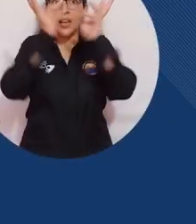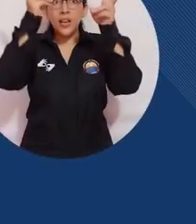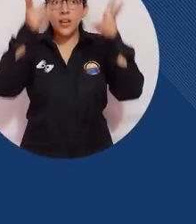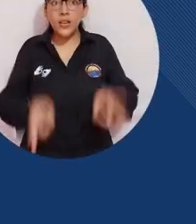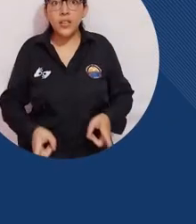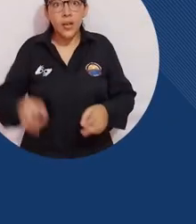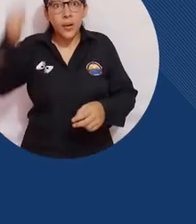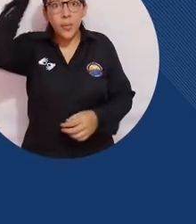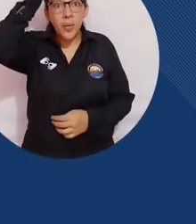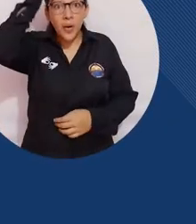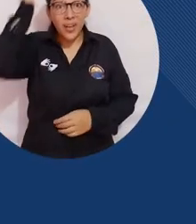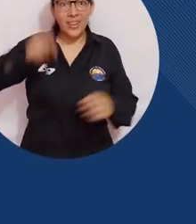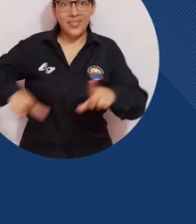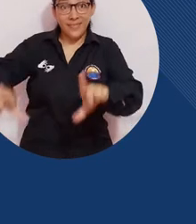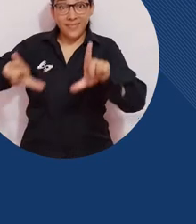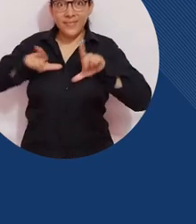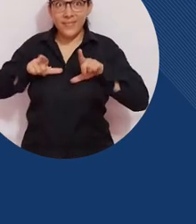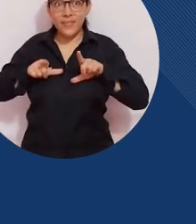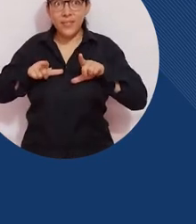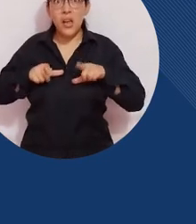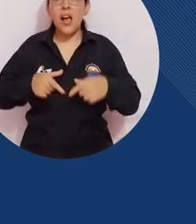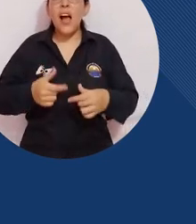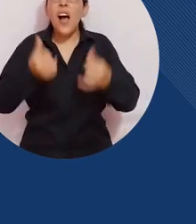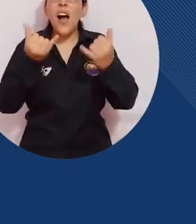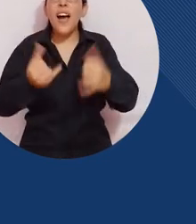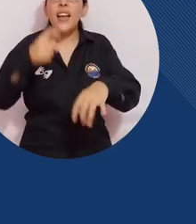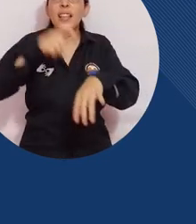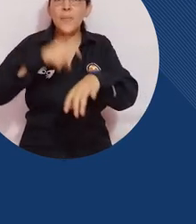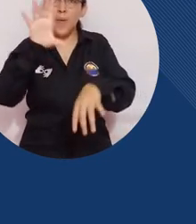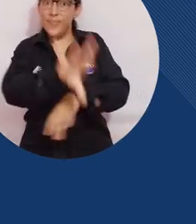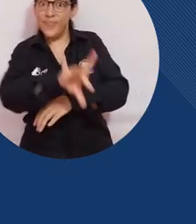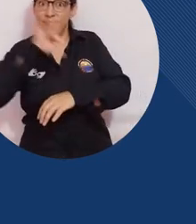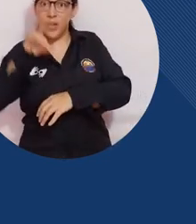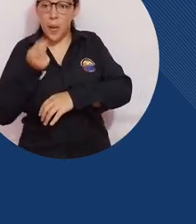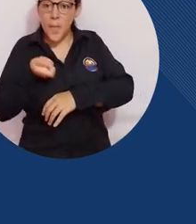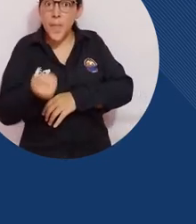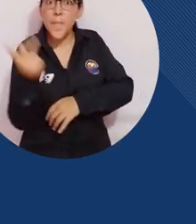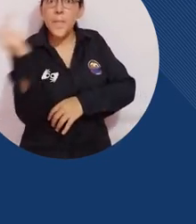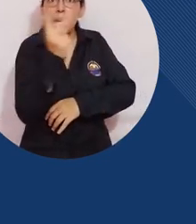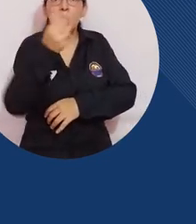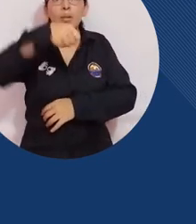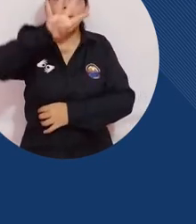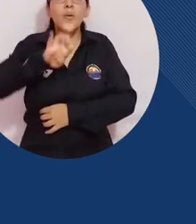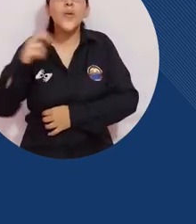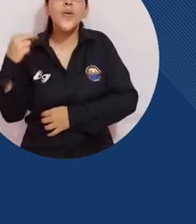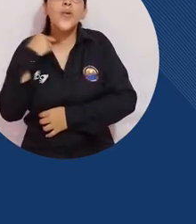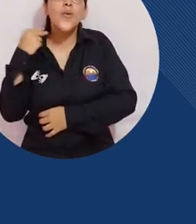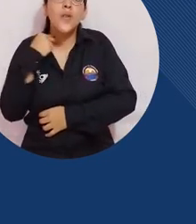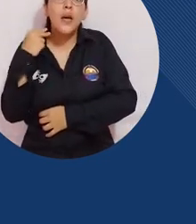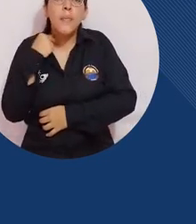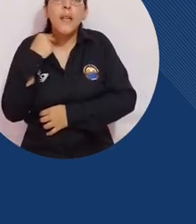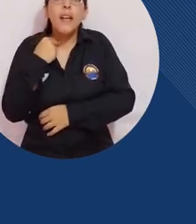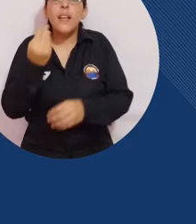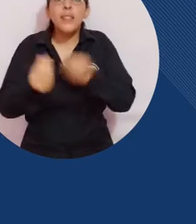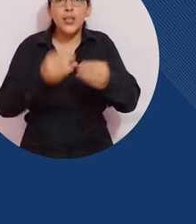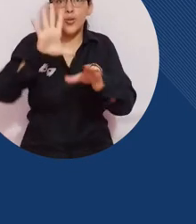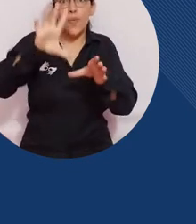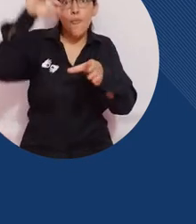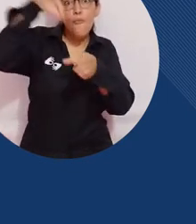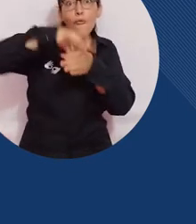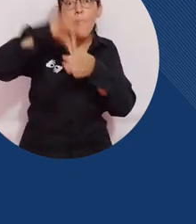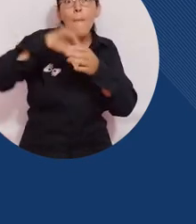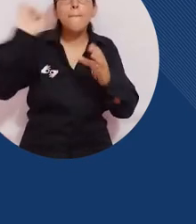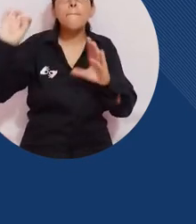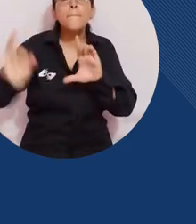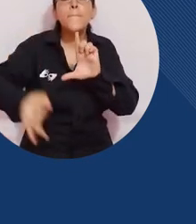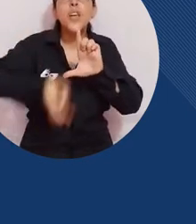estudiante docente y graduado es momento de elegir este viernes 19 de noviembre se desarrolla la